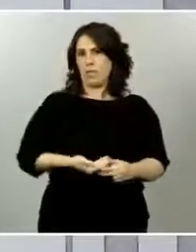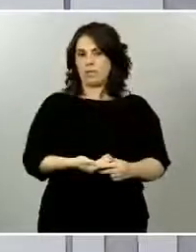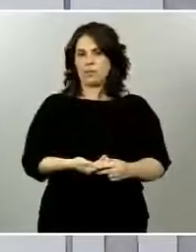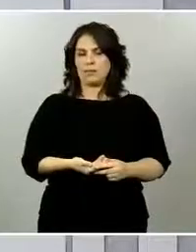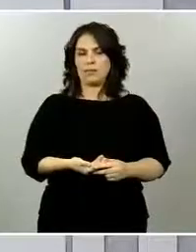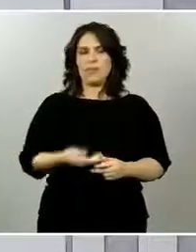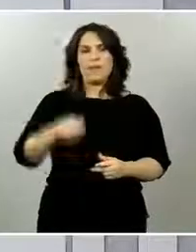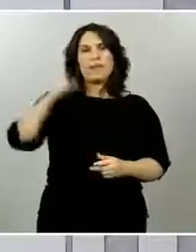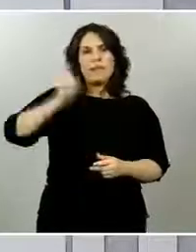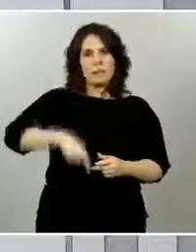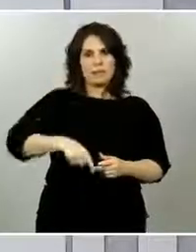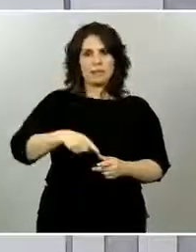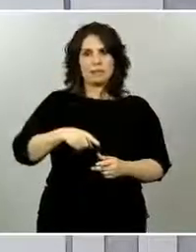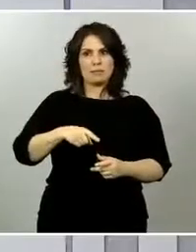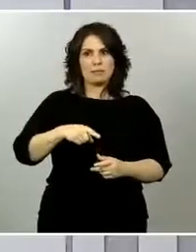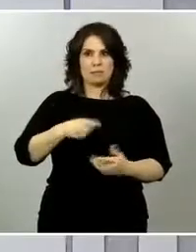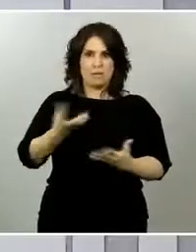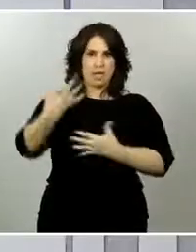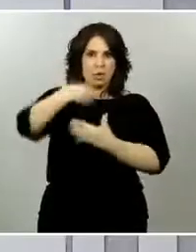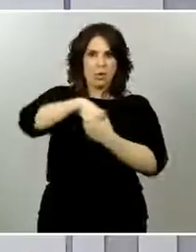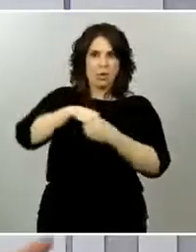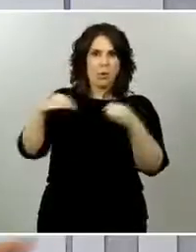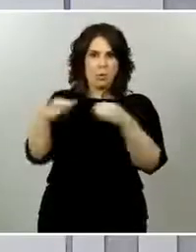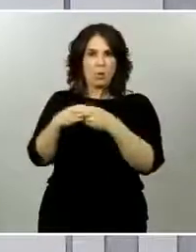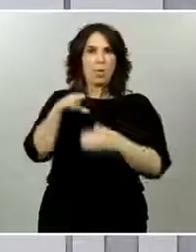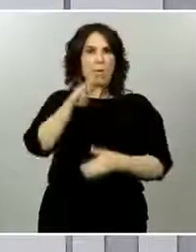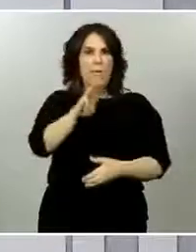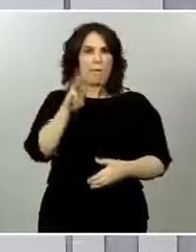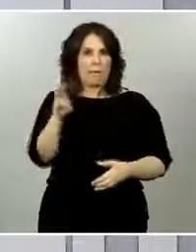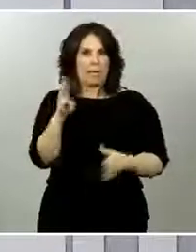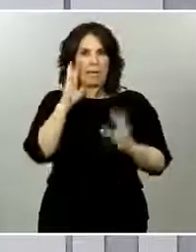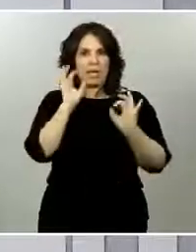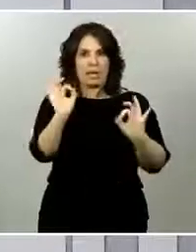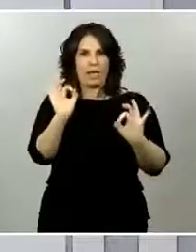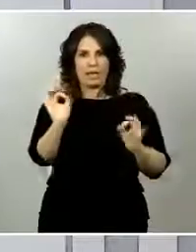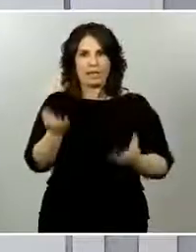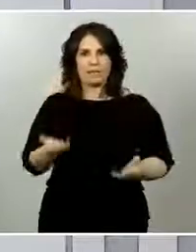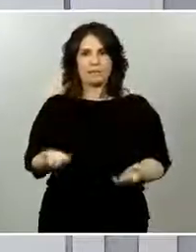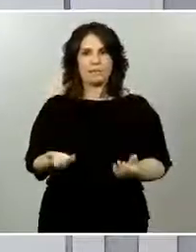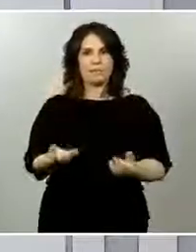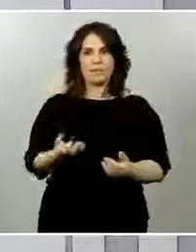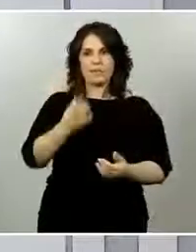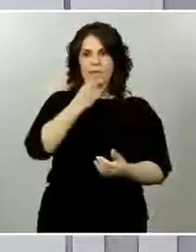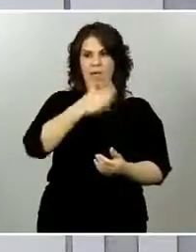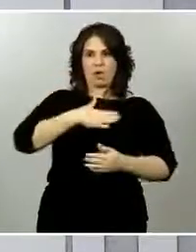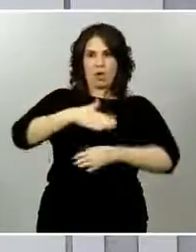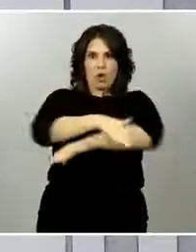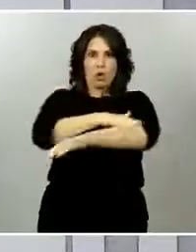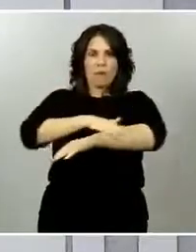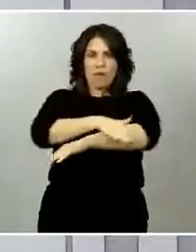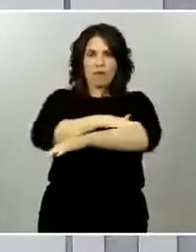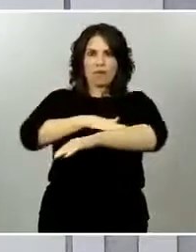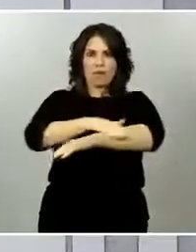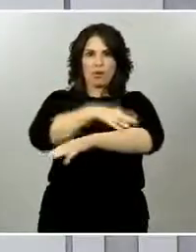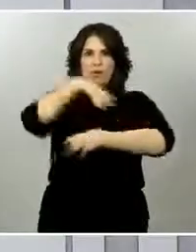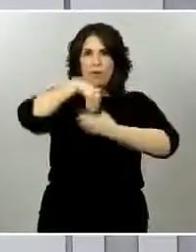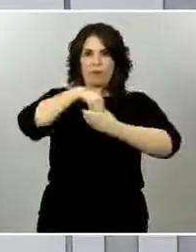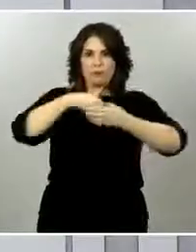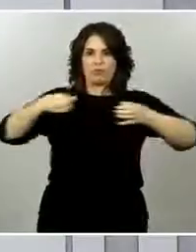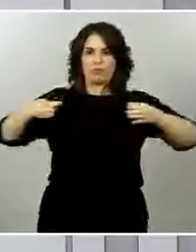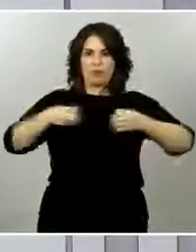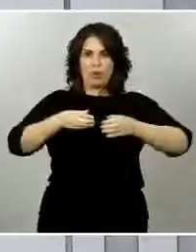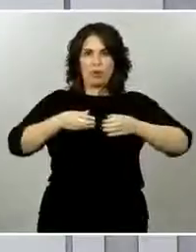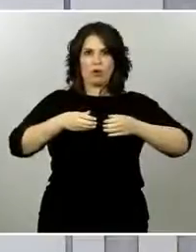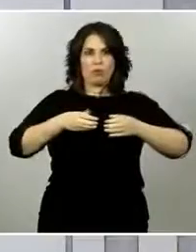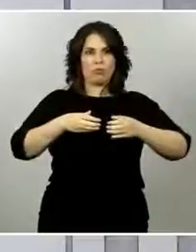un gran pacto que creemos imprescindible para el momento económico y social que vive nuestro país. Y, por supuesto, para el principal partido